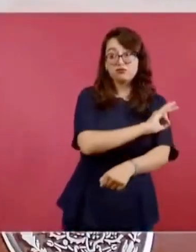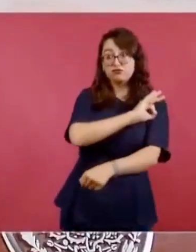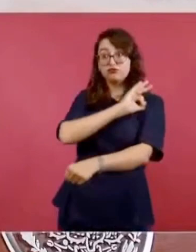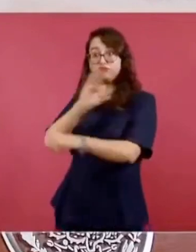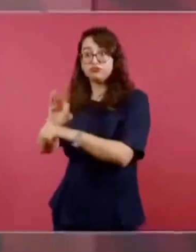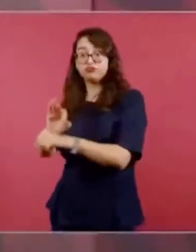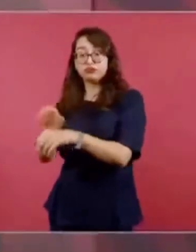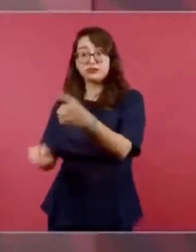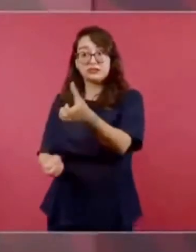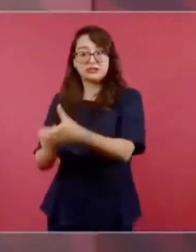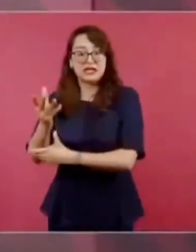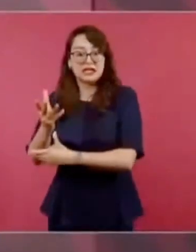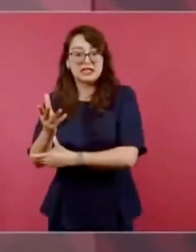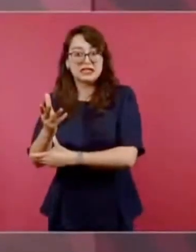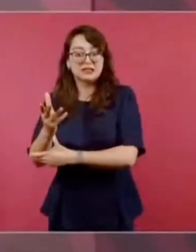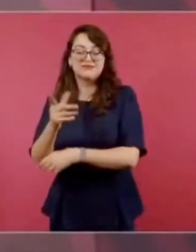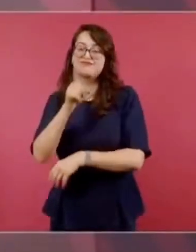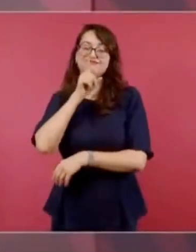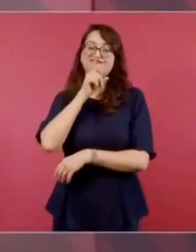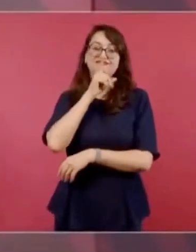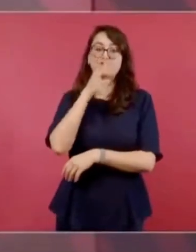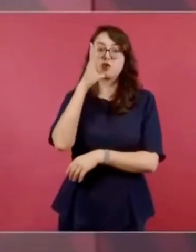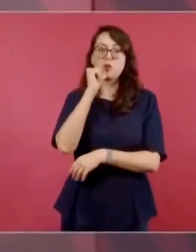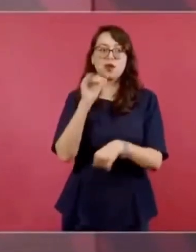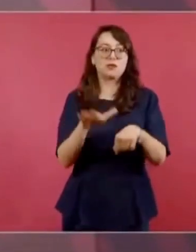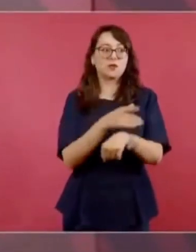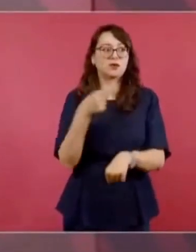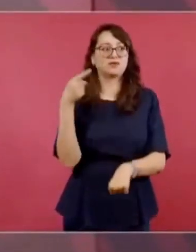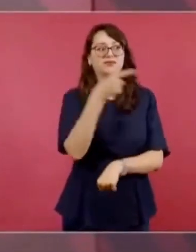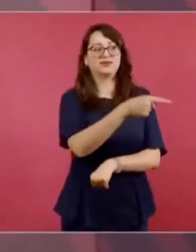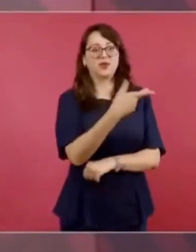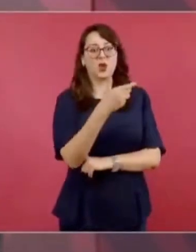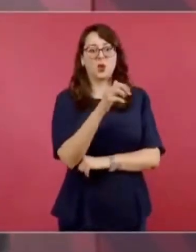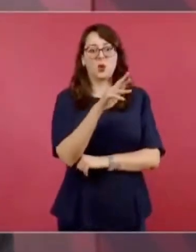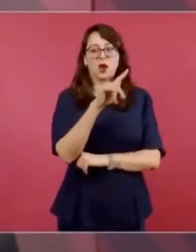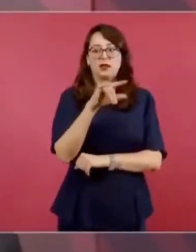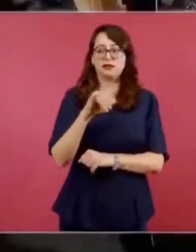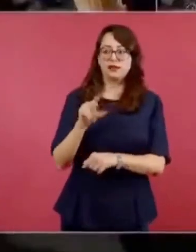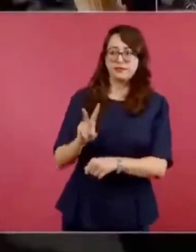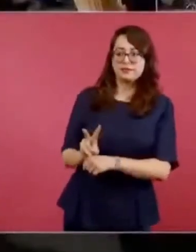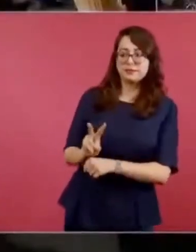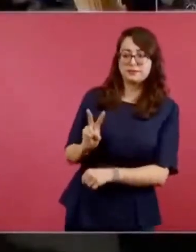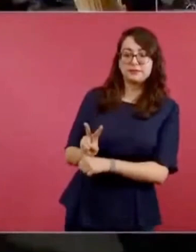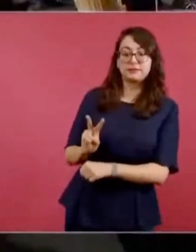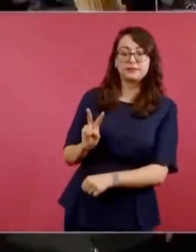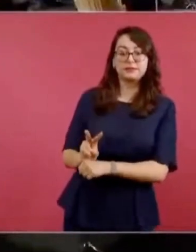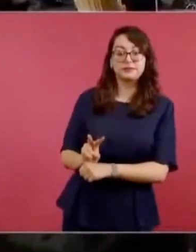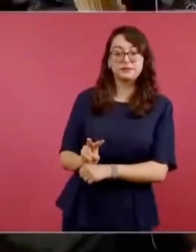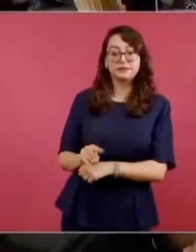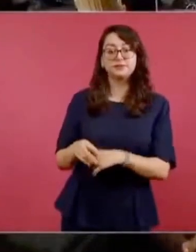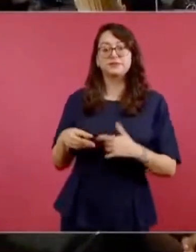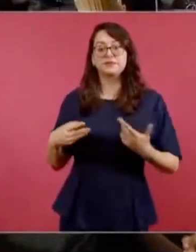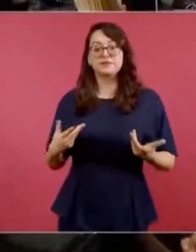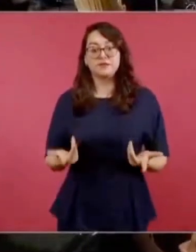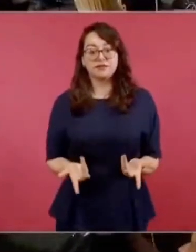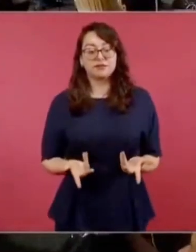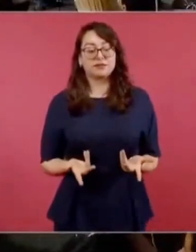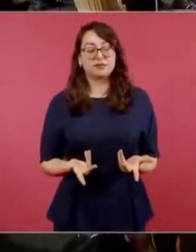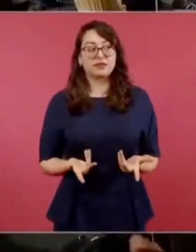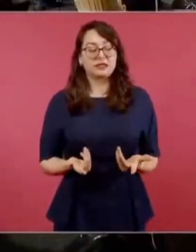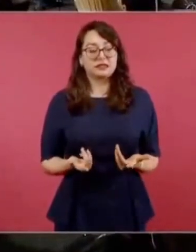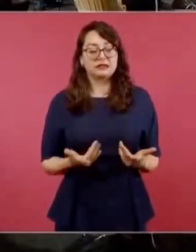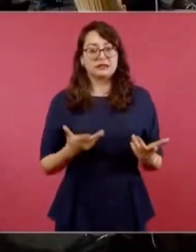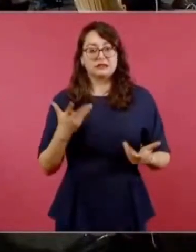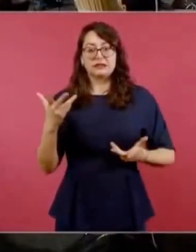es decir, a Huerta, ni podía dejarlo en poder de este, de Huerta,